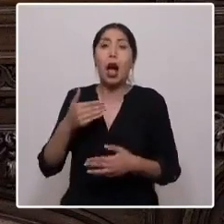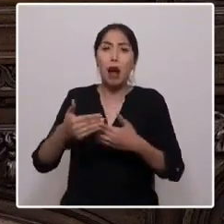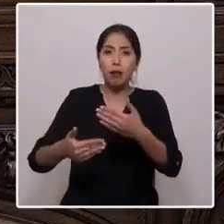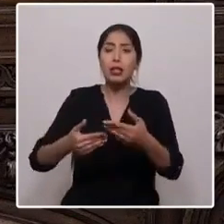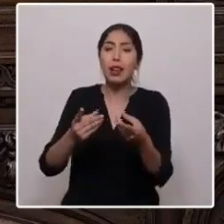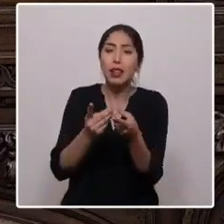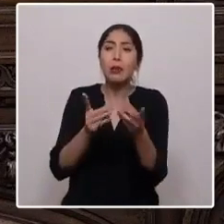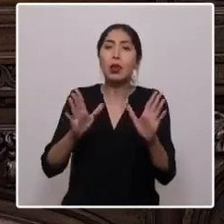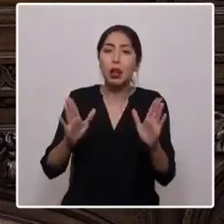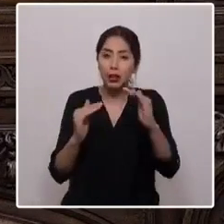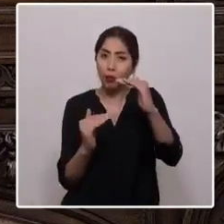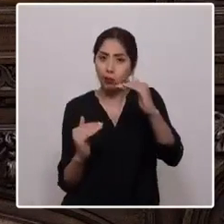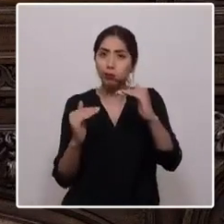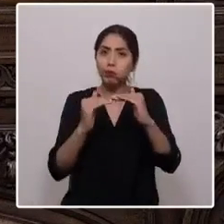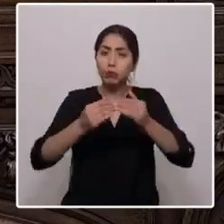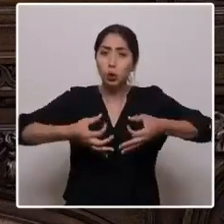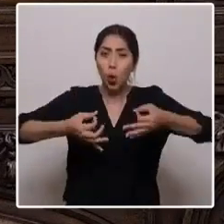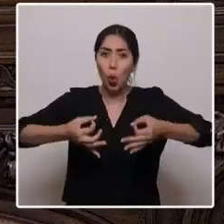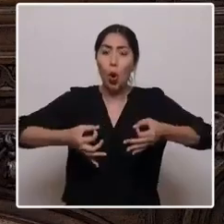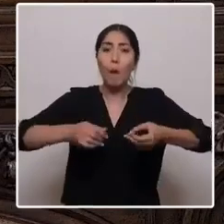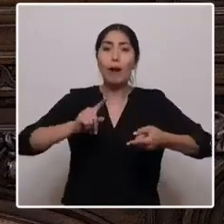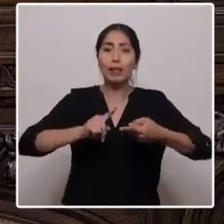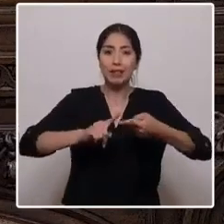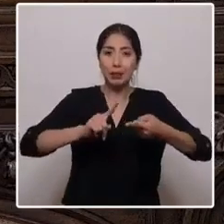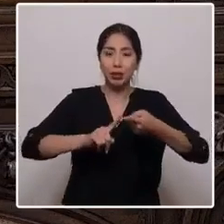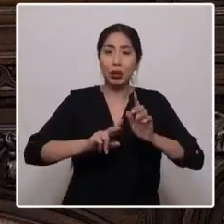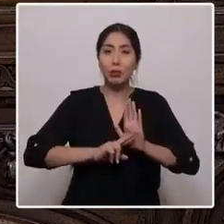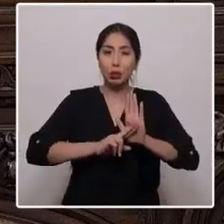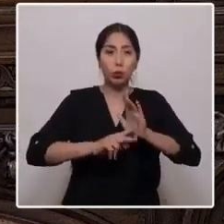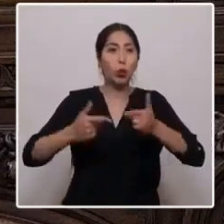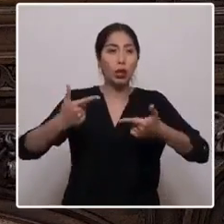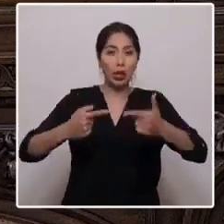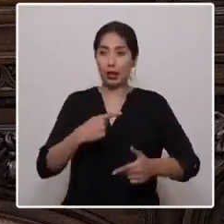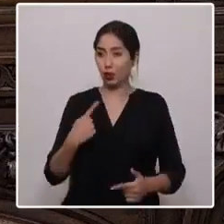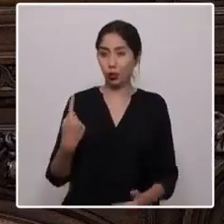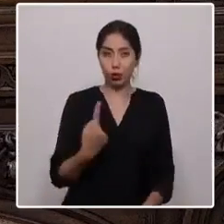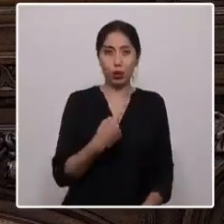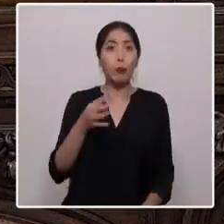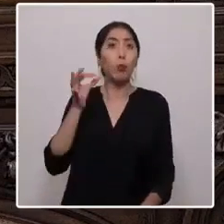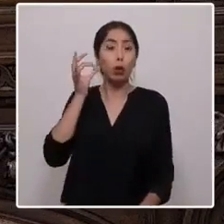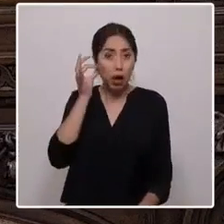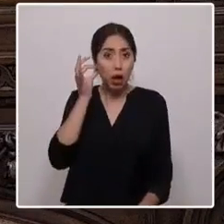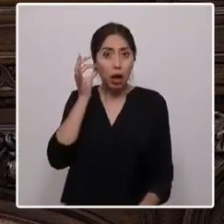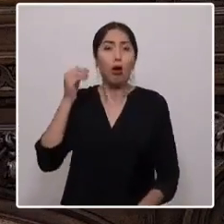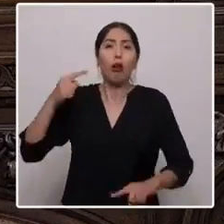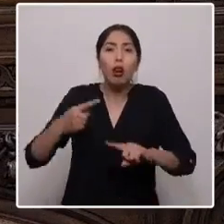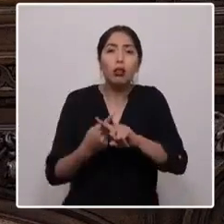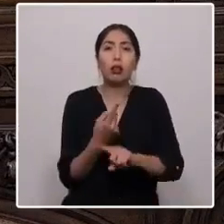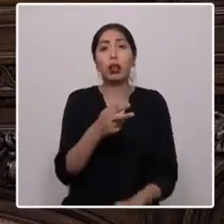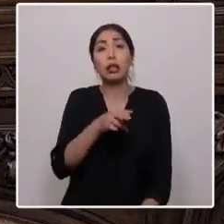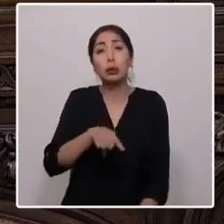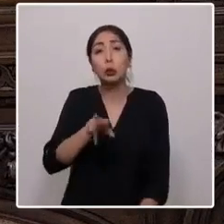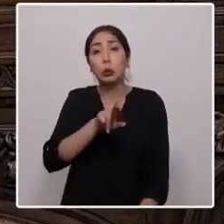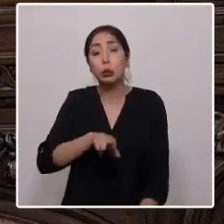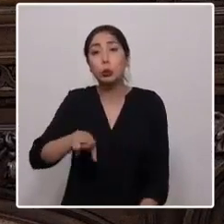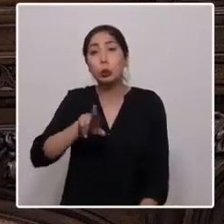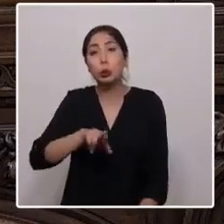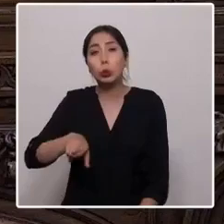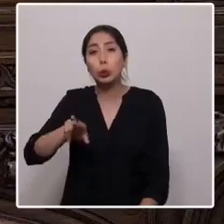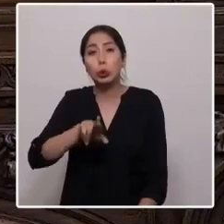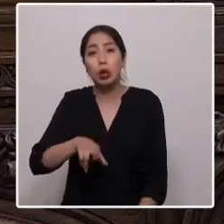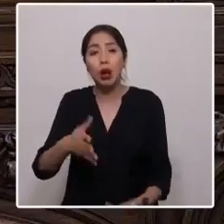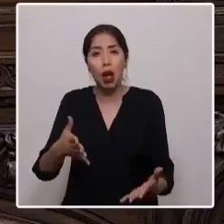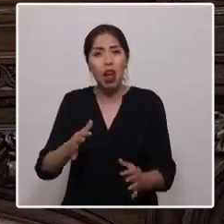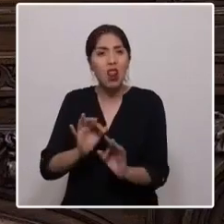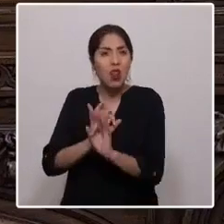participación y representación política de nosotras las mujeres, porque volvemos a repetirlo una y mil veces, nunca más